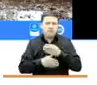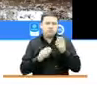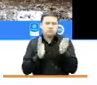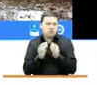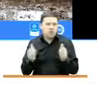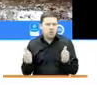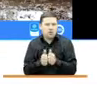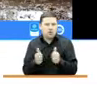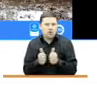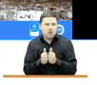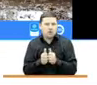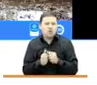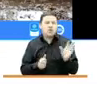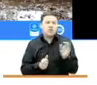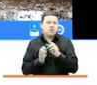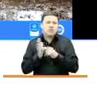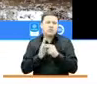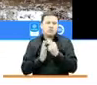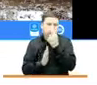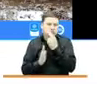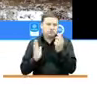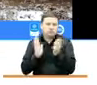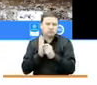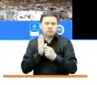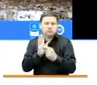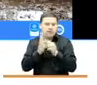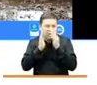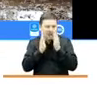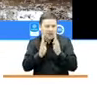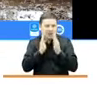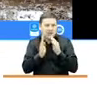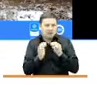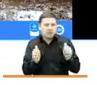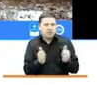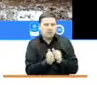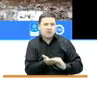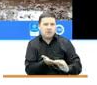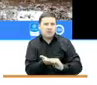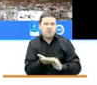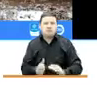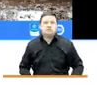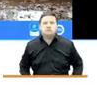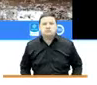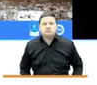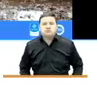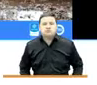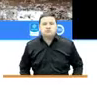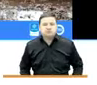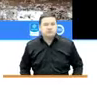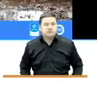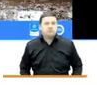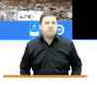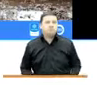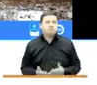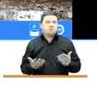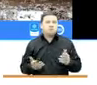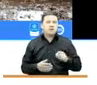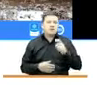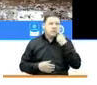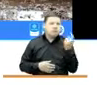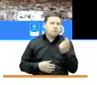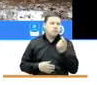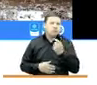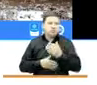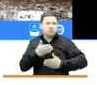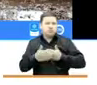acompañamiento en todos los componentes que tienen que ver con atención, asistencia y reparación. Esto también busca todo el